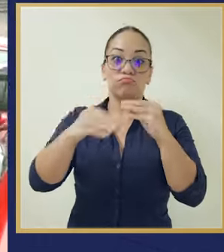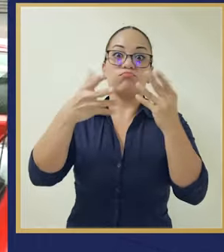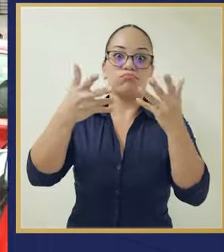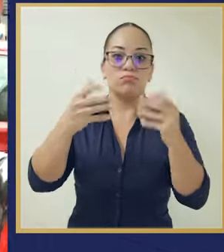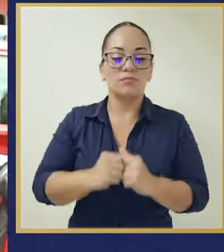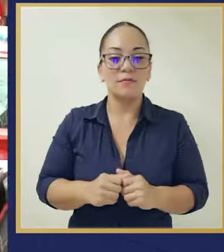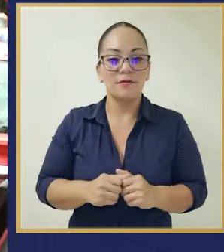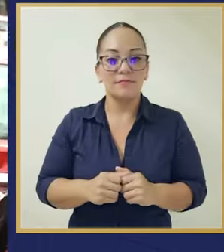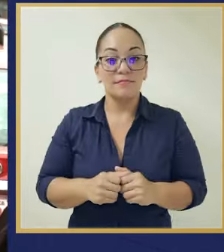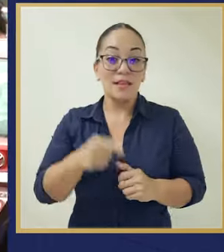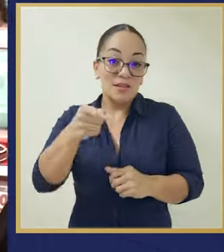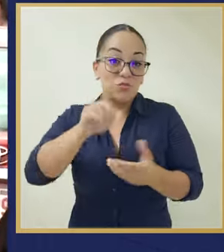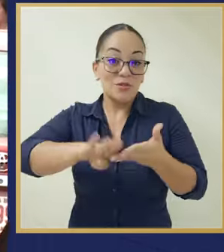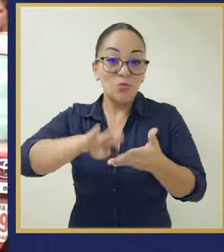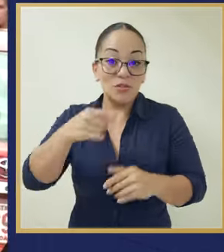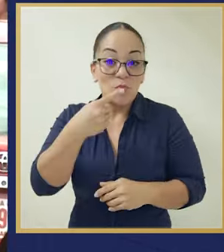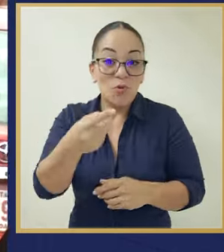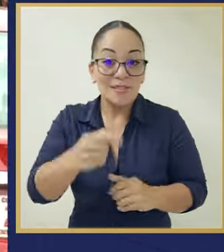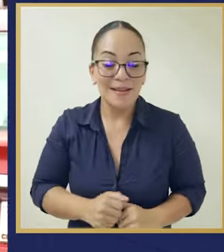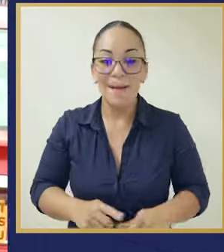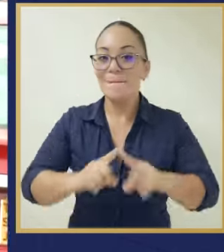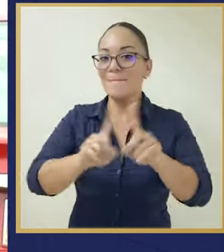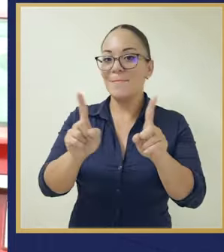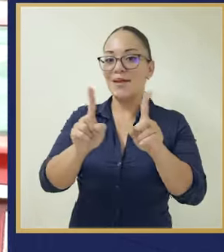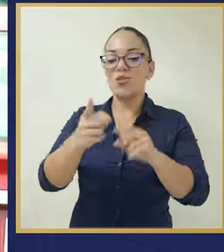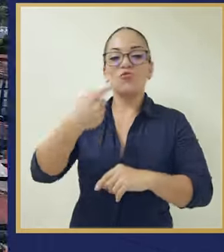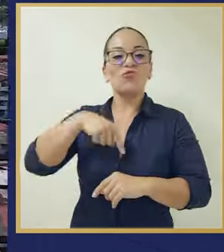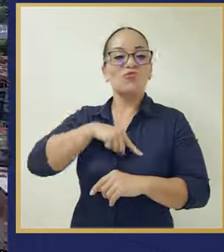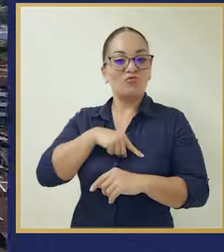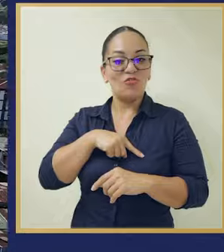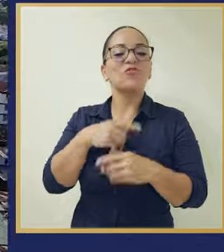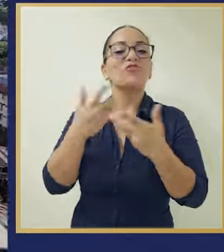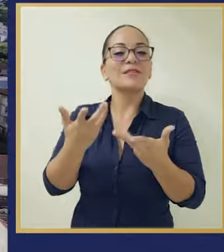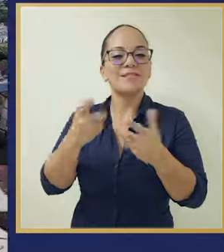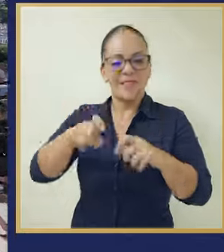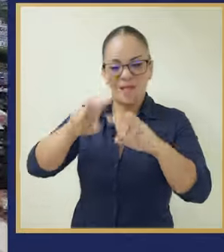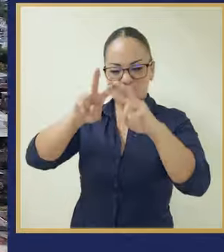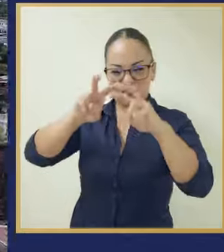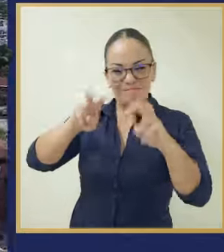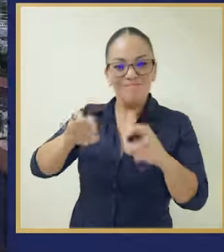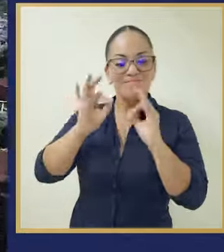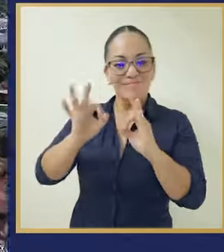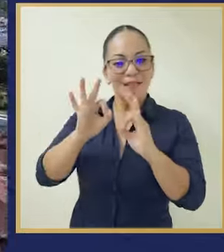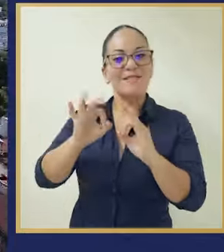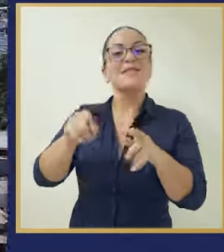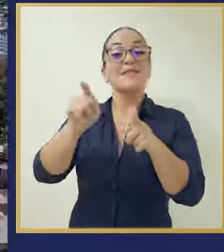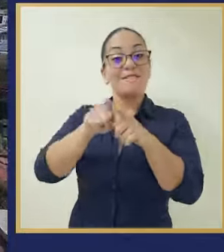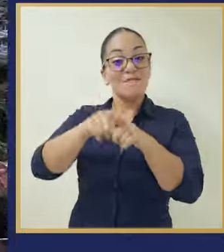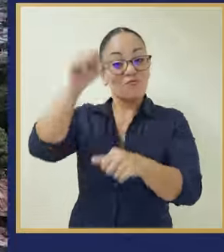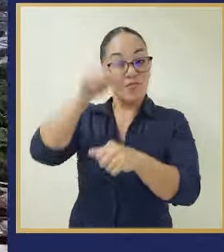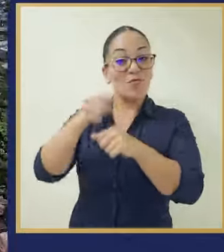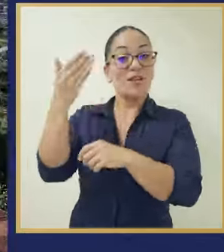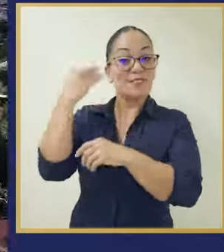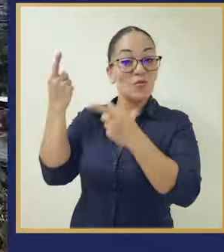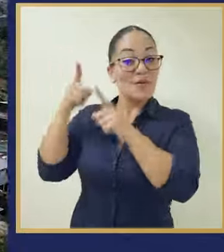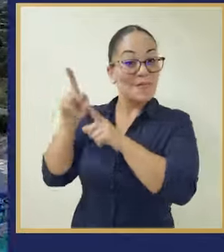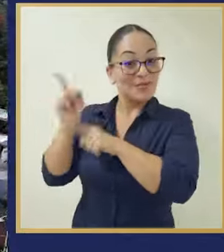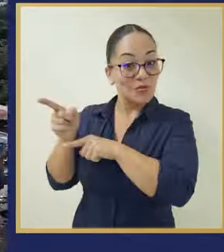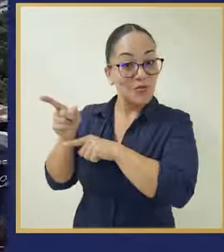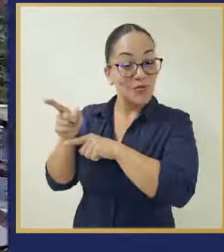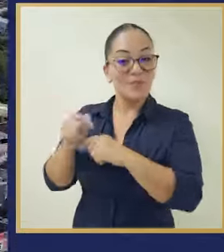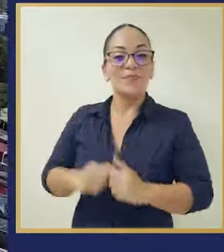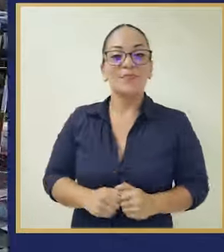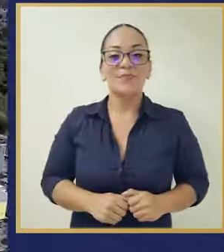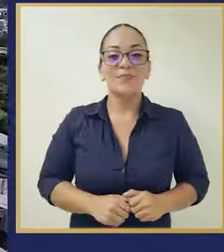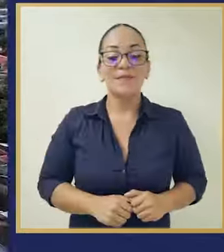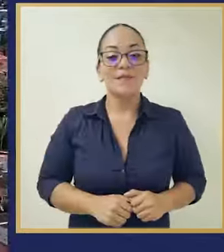vehículos. Eso sería excusa. Nosotros hagamos un examen rápido, de memoria, y nos vamos a dar